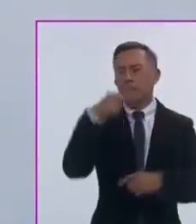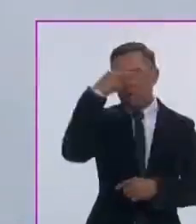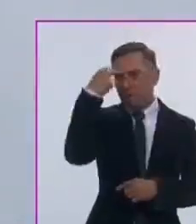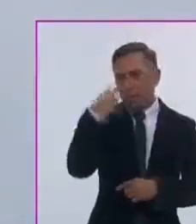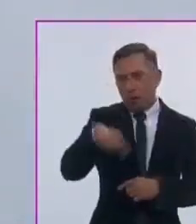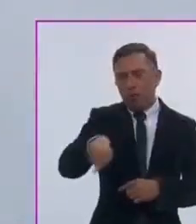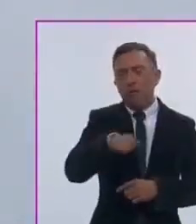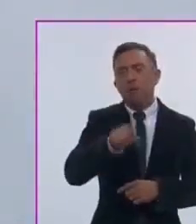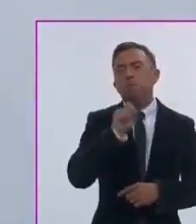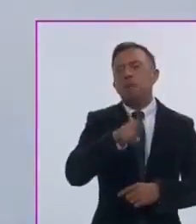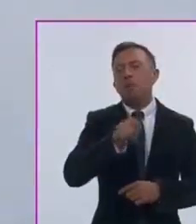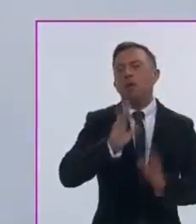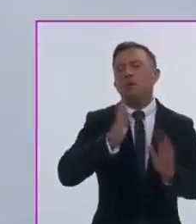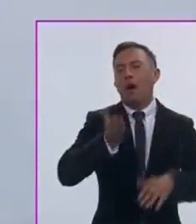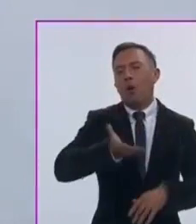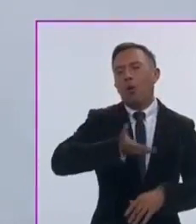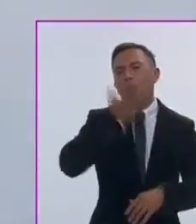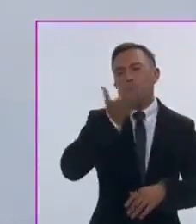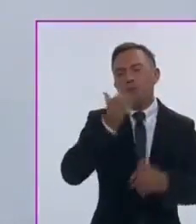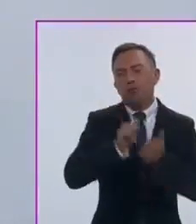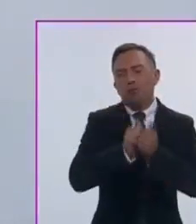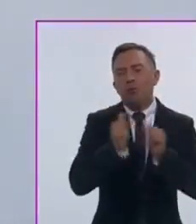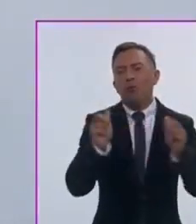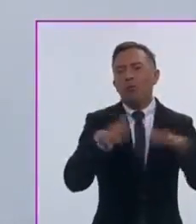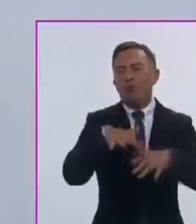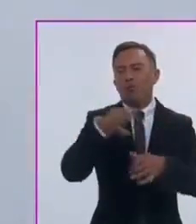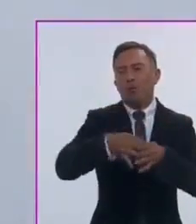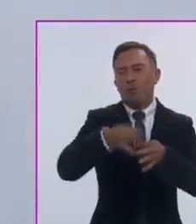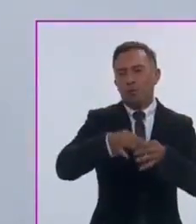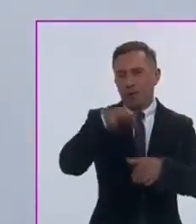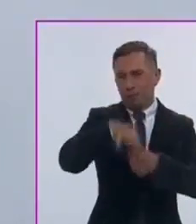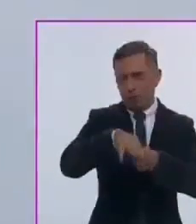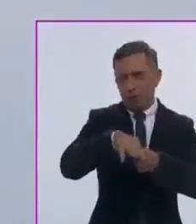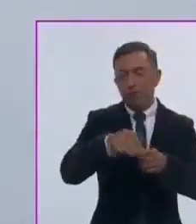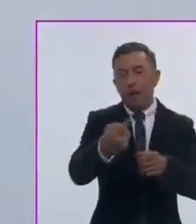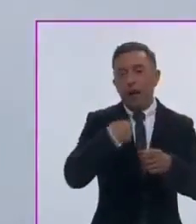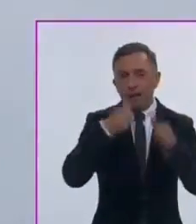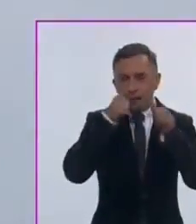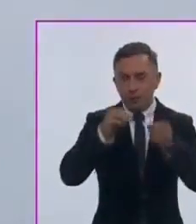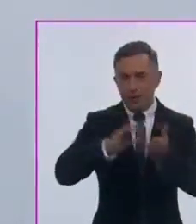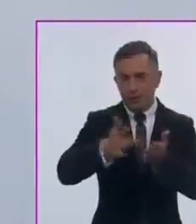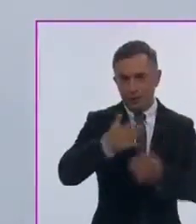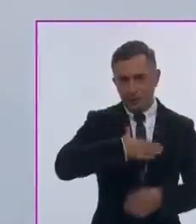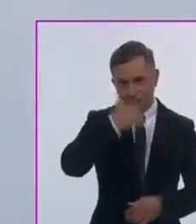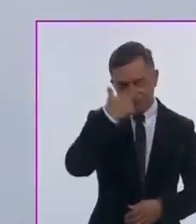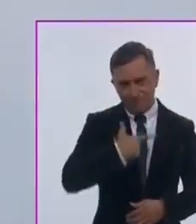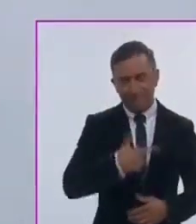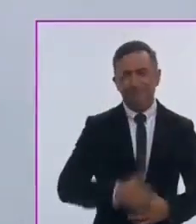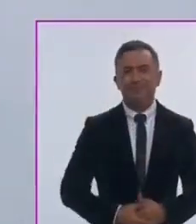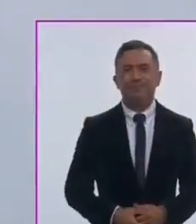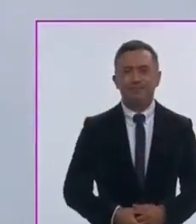ya parte cotidiana de nuestra vida democrática. Muchas gracias por su atención y muy buenas noches.